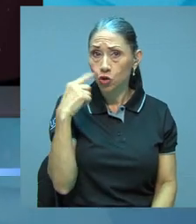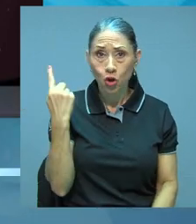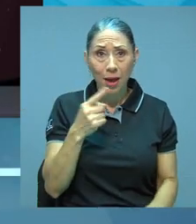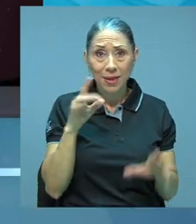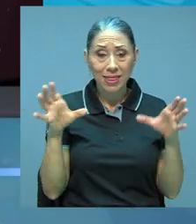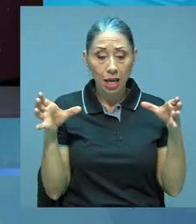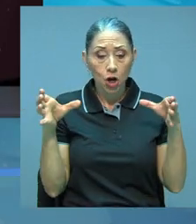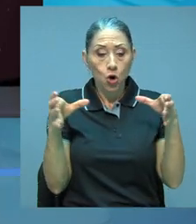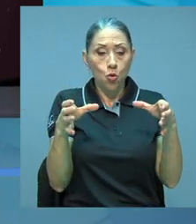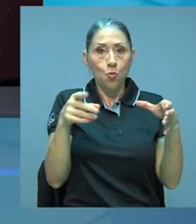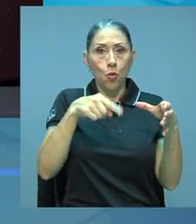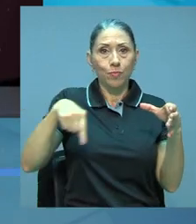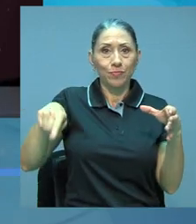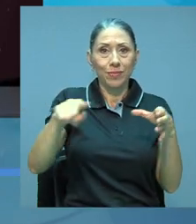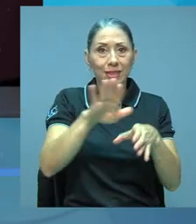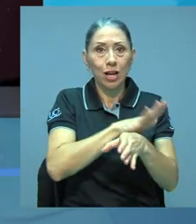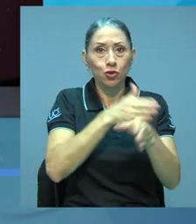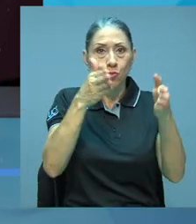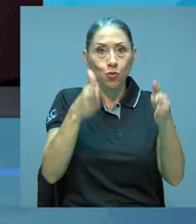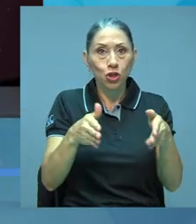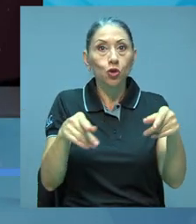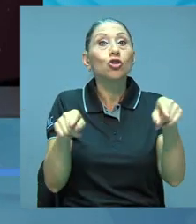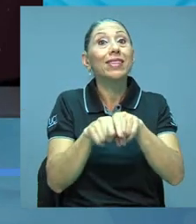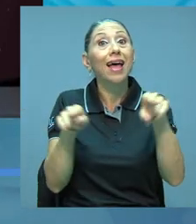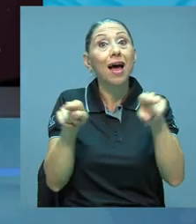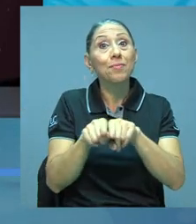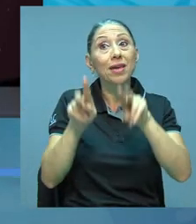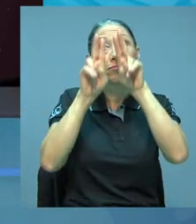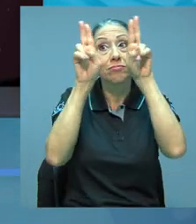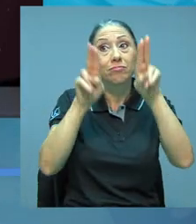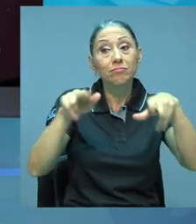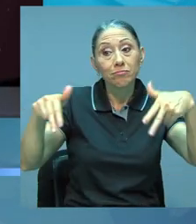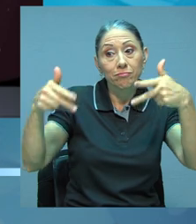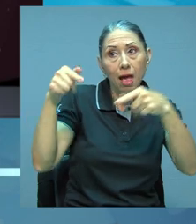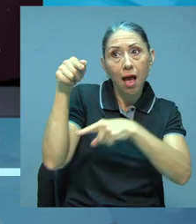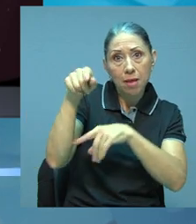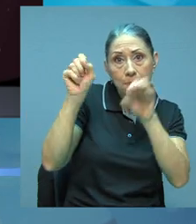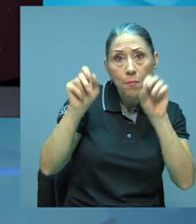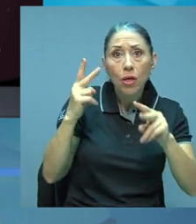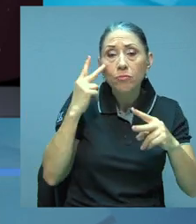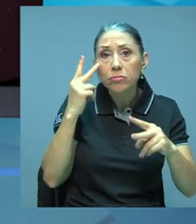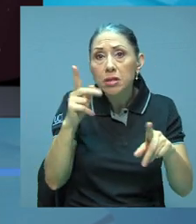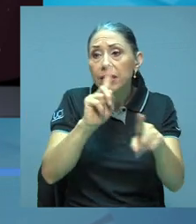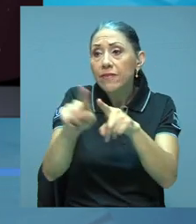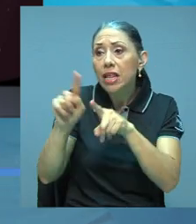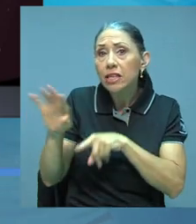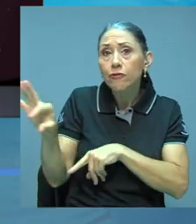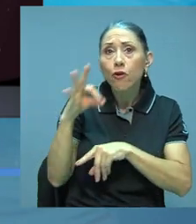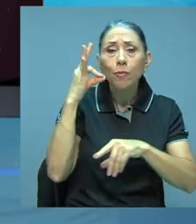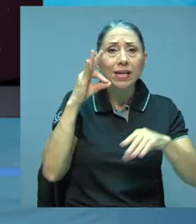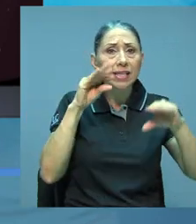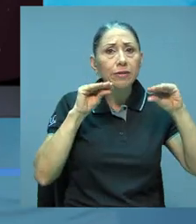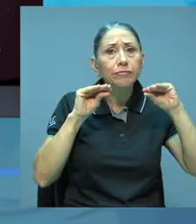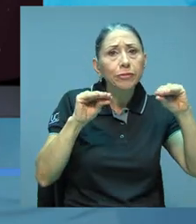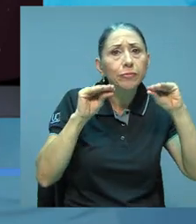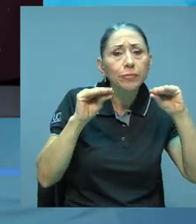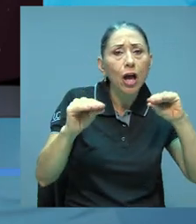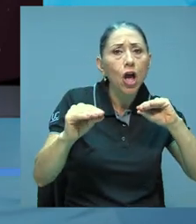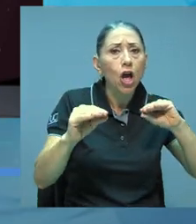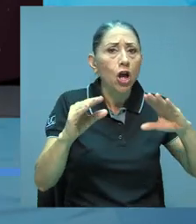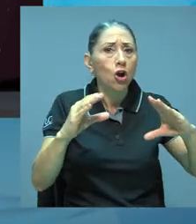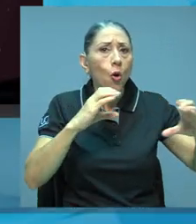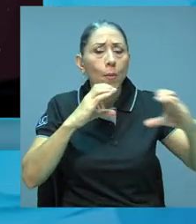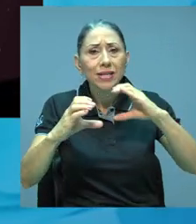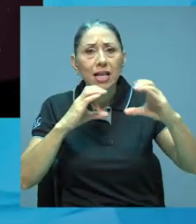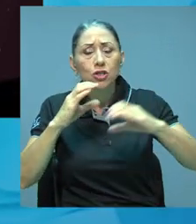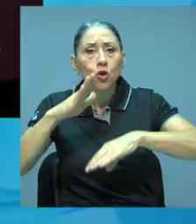grupo de los músicos, sino que tienen en estas plataformas virtuales otros espacios también de conocimiento, de conversación sobre la